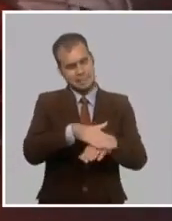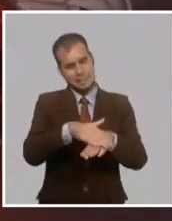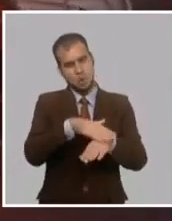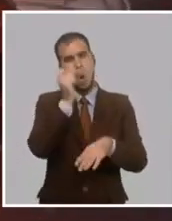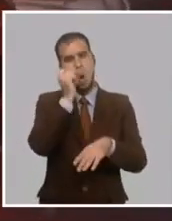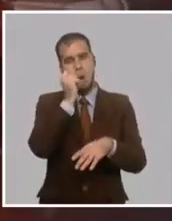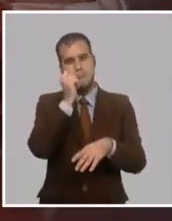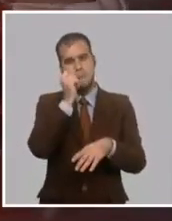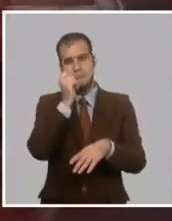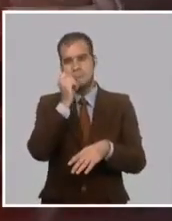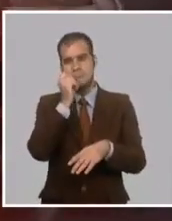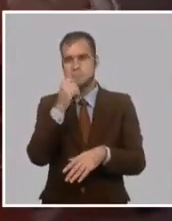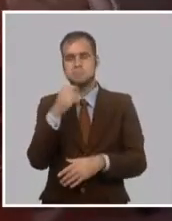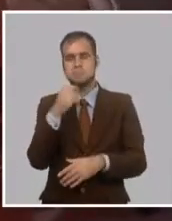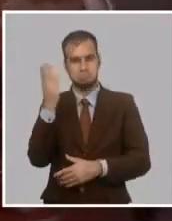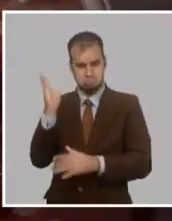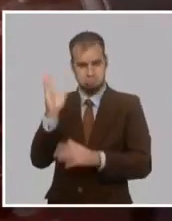¿qué tan